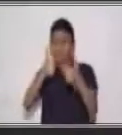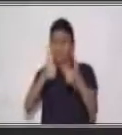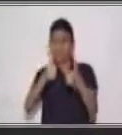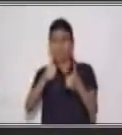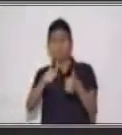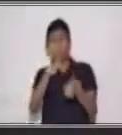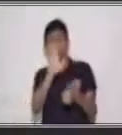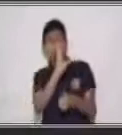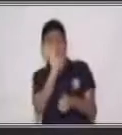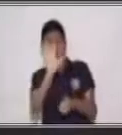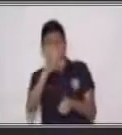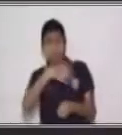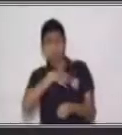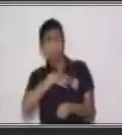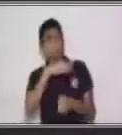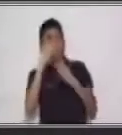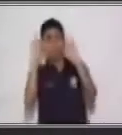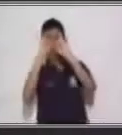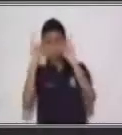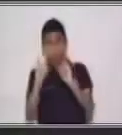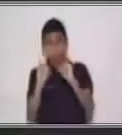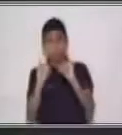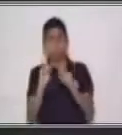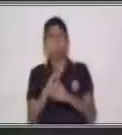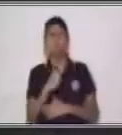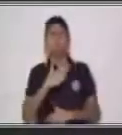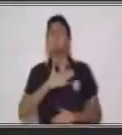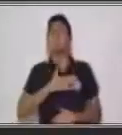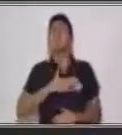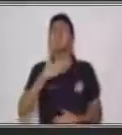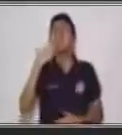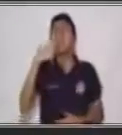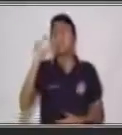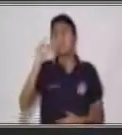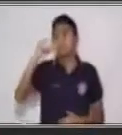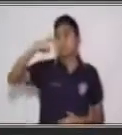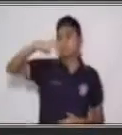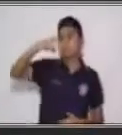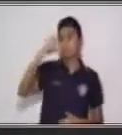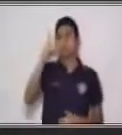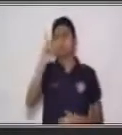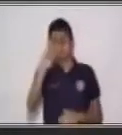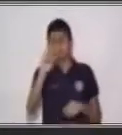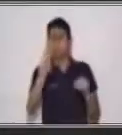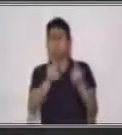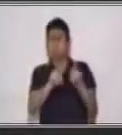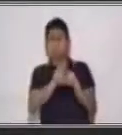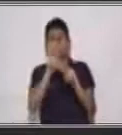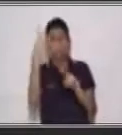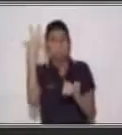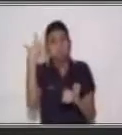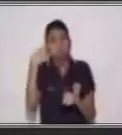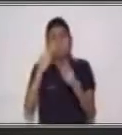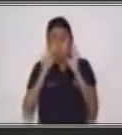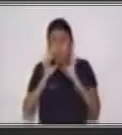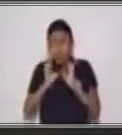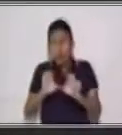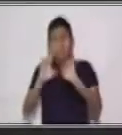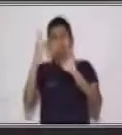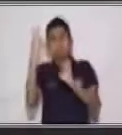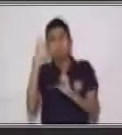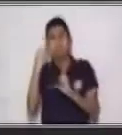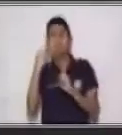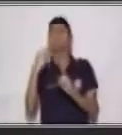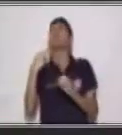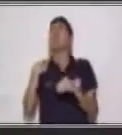Pues quiero contarte que mi abuelo Pedro hace cosas buenas y se esfuerza mucho por mí. Entonces,